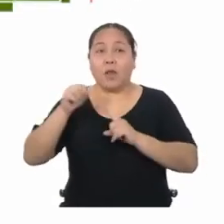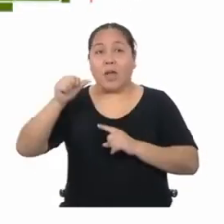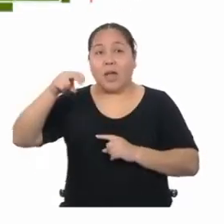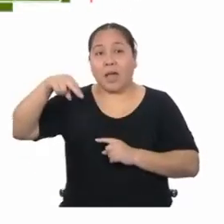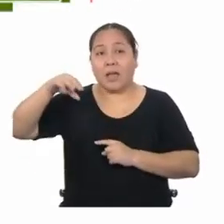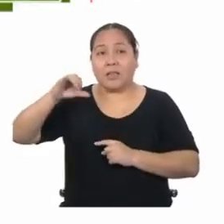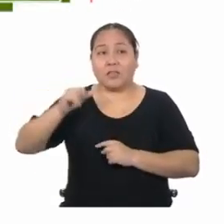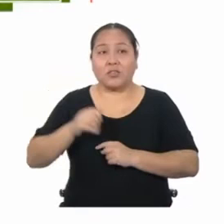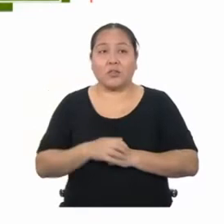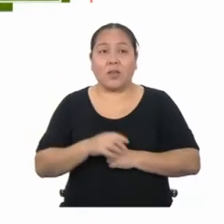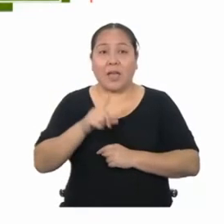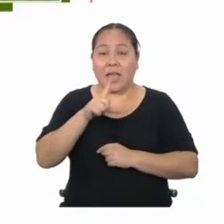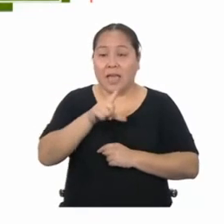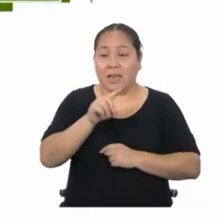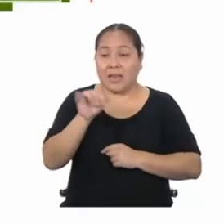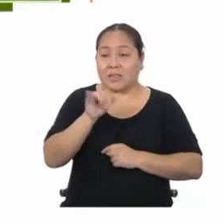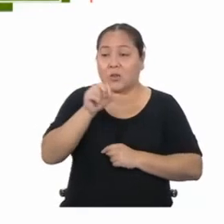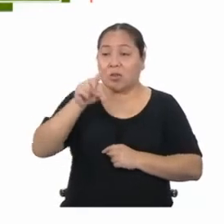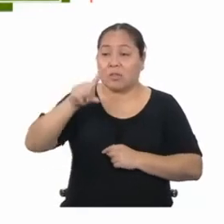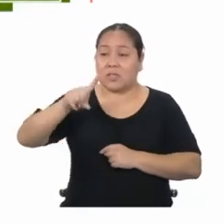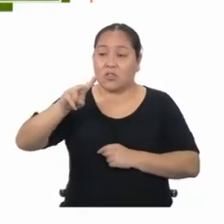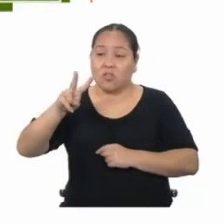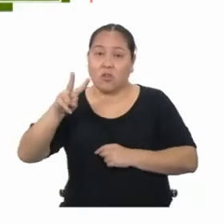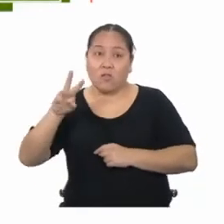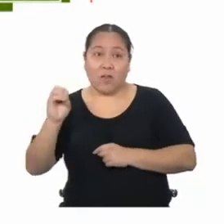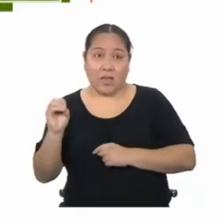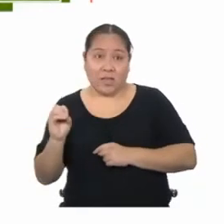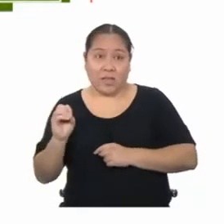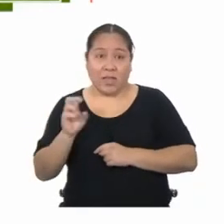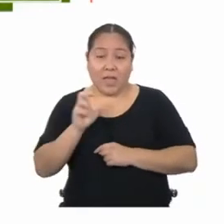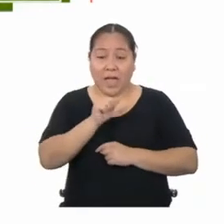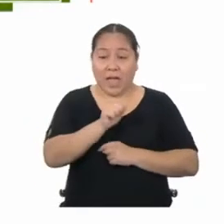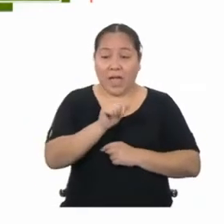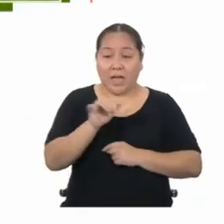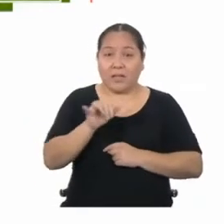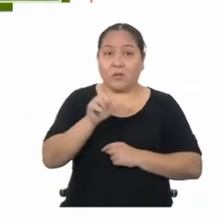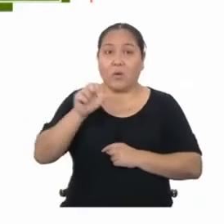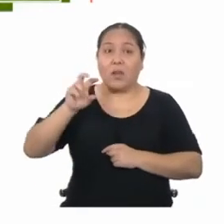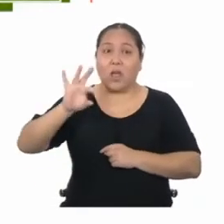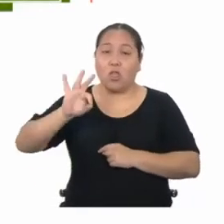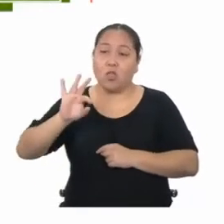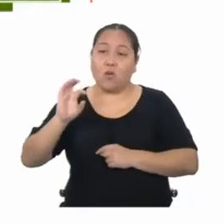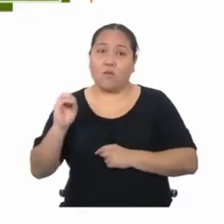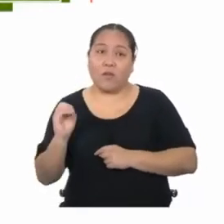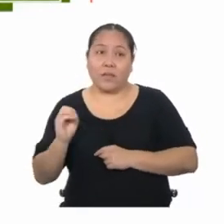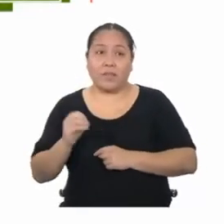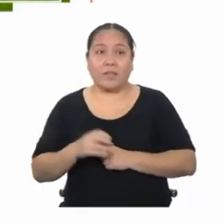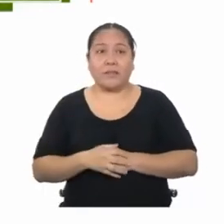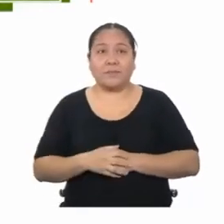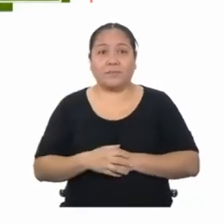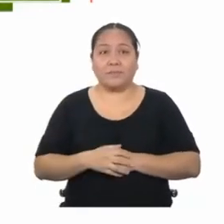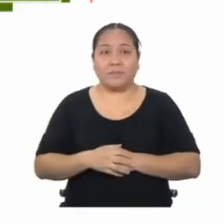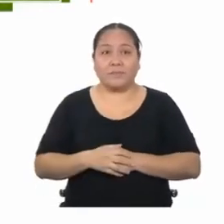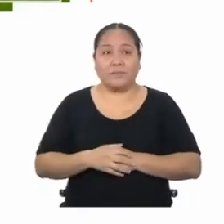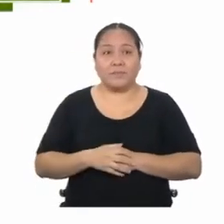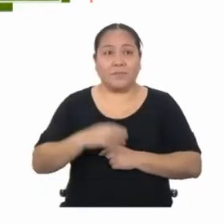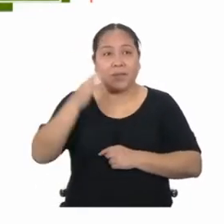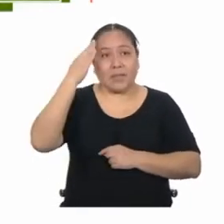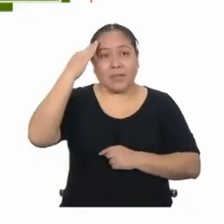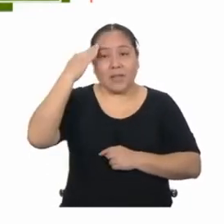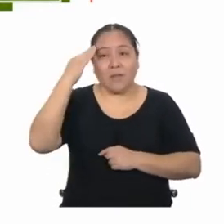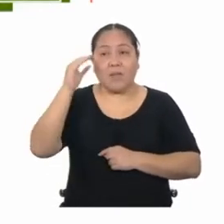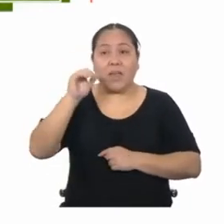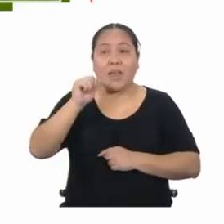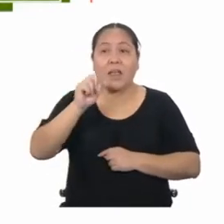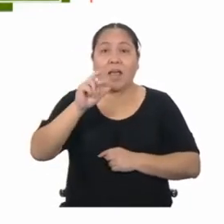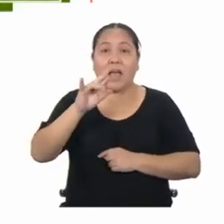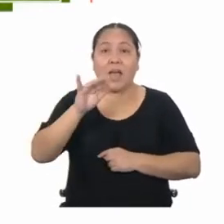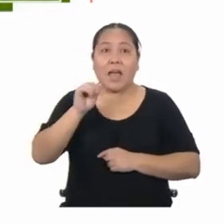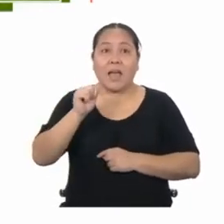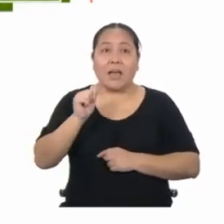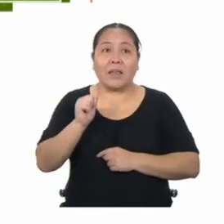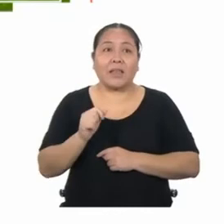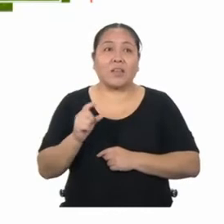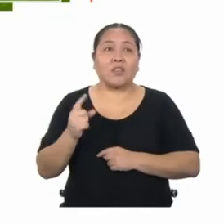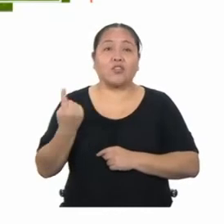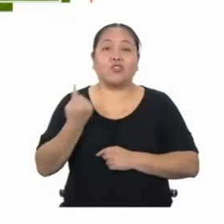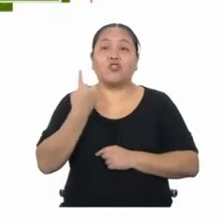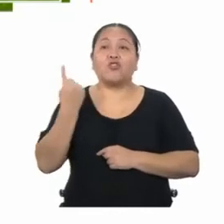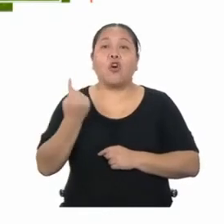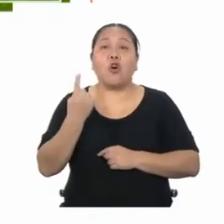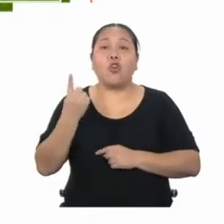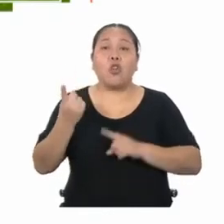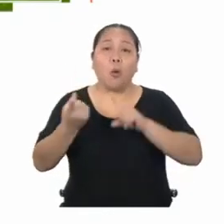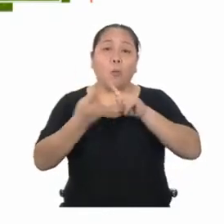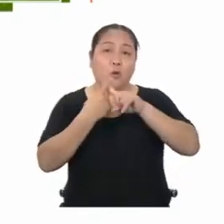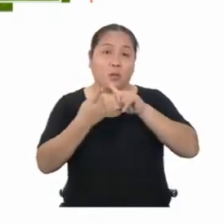L es igual a 120 y A a 90. Y para calcular el área de un rectángulo, solo tenemos que hacer una